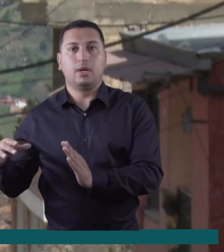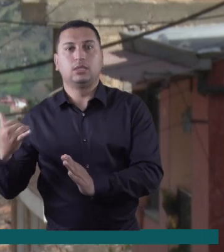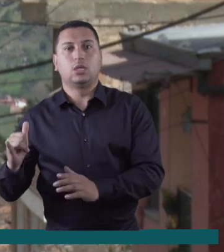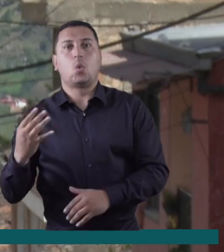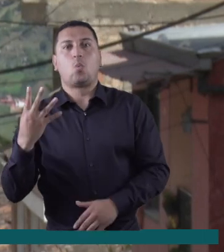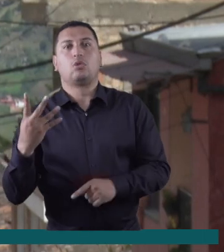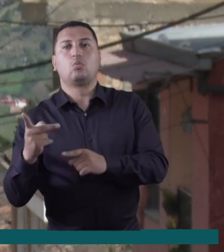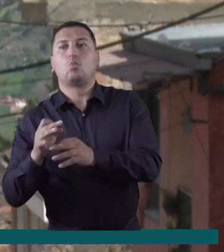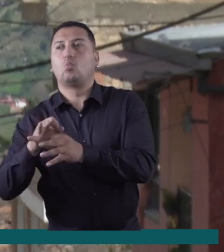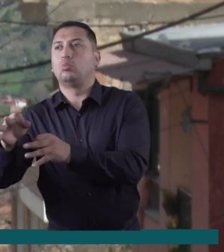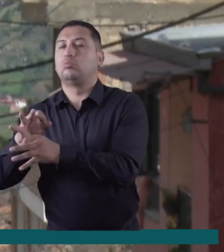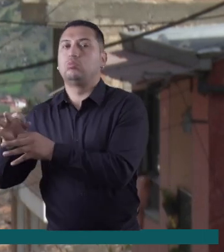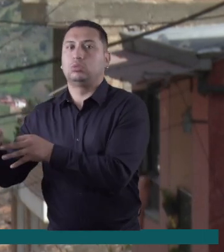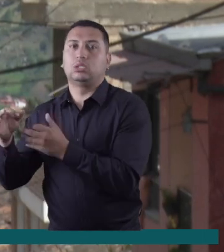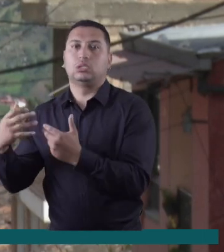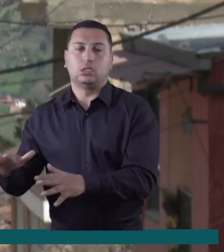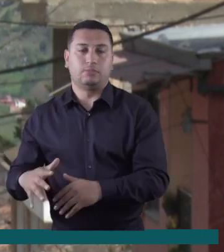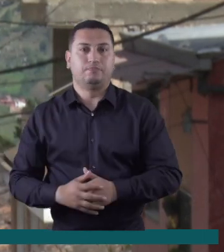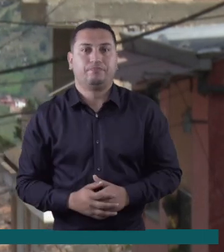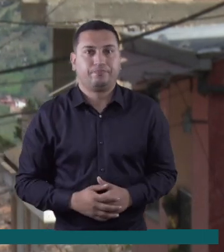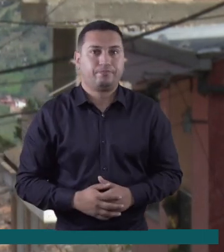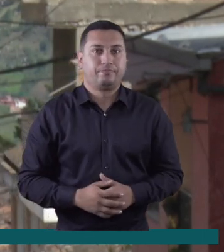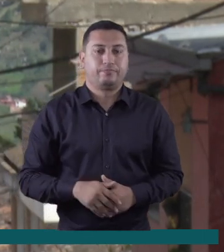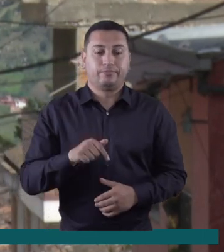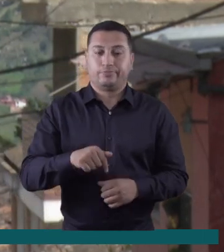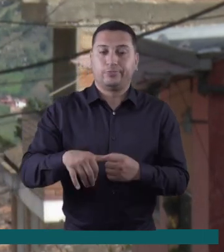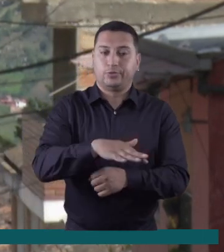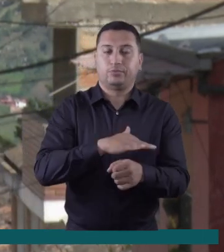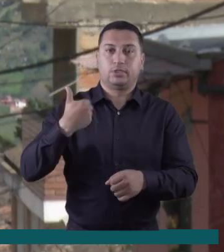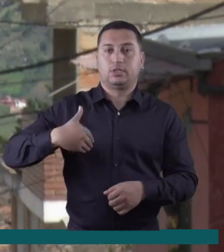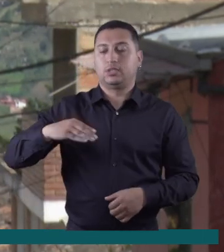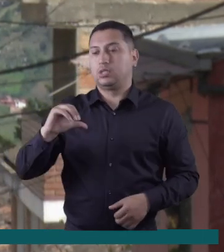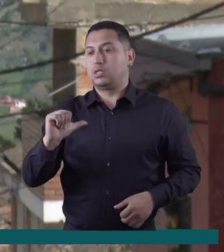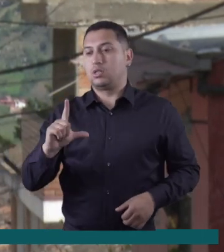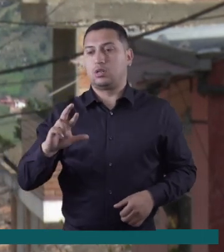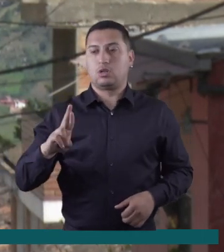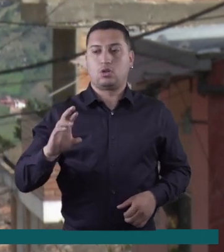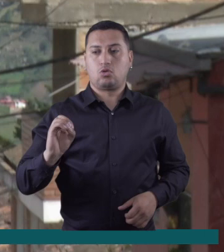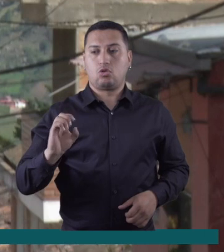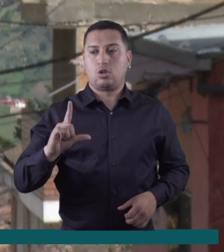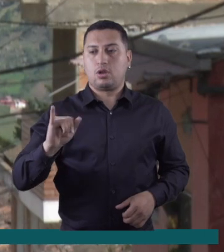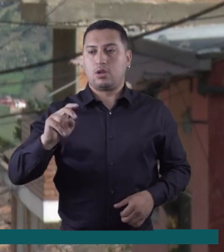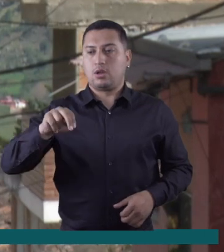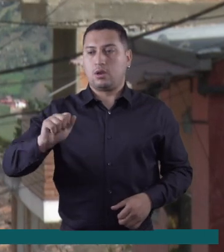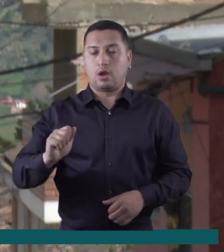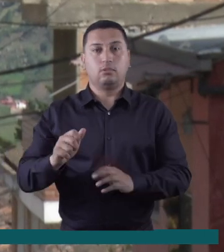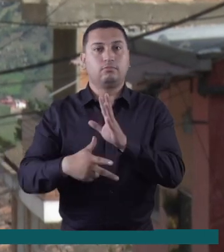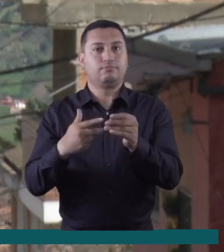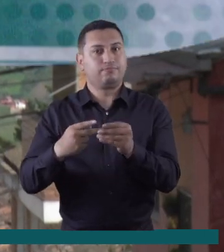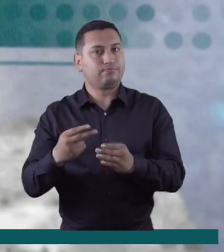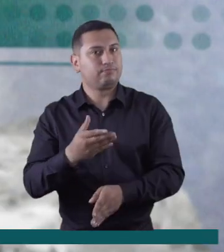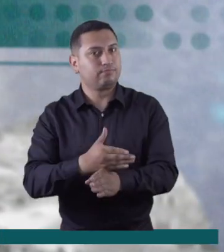ya van avanzadas en cuatro municipios. Desde Cundinamarca informó Carolina Escandón para Enlace 13.